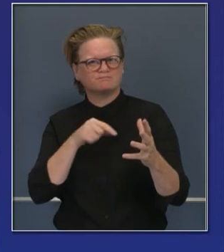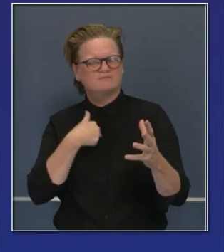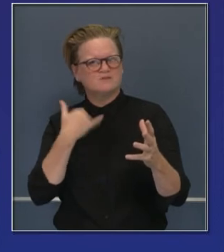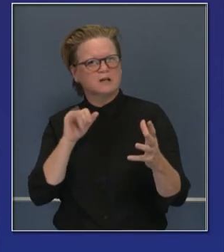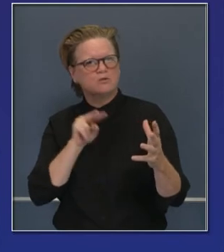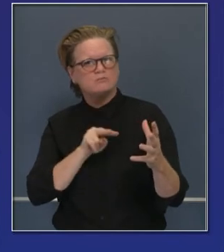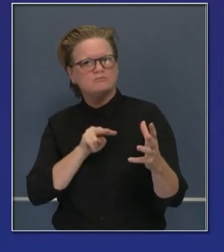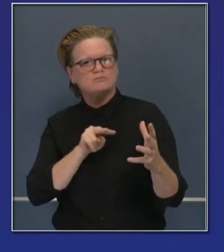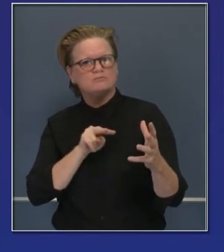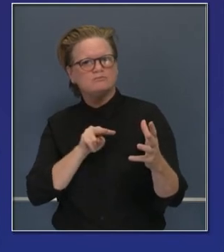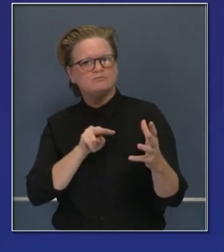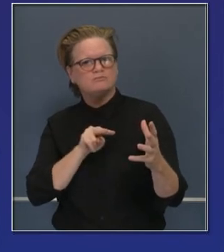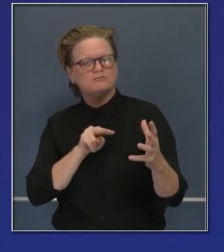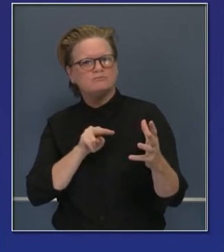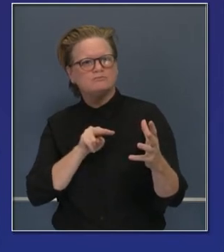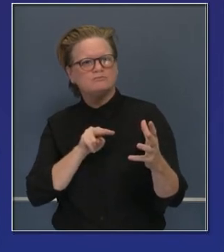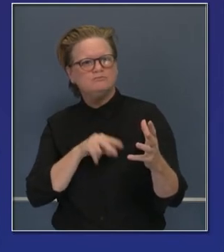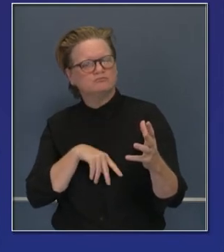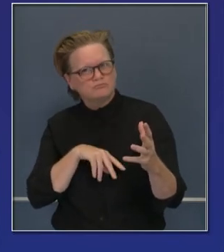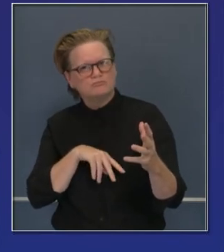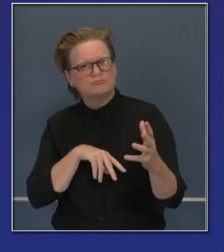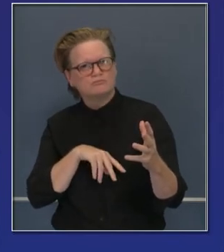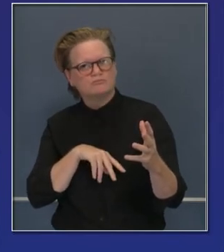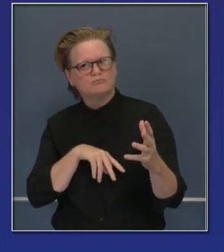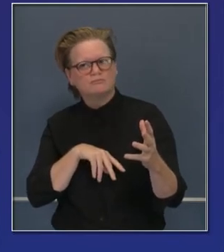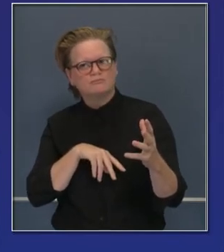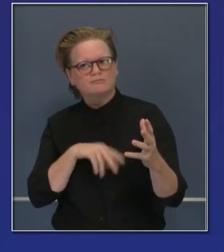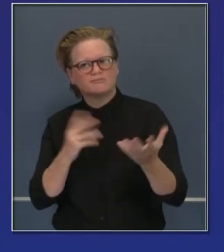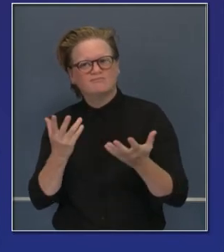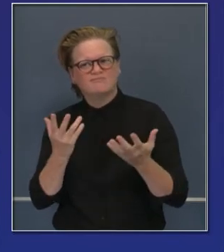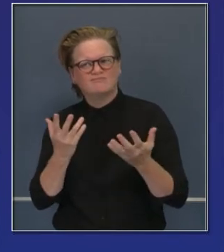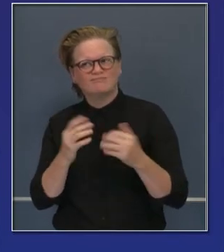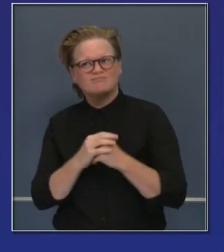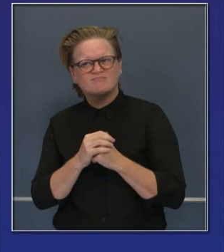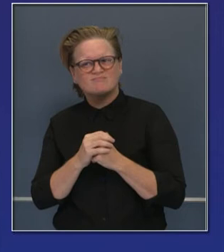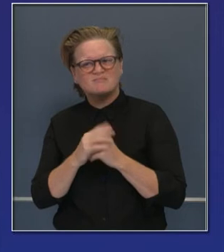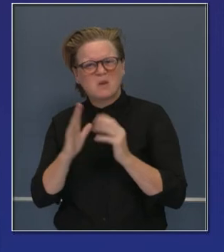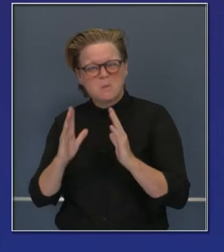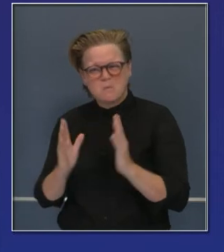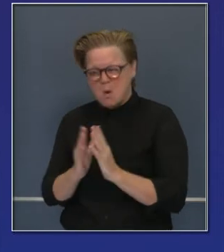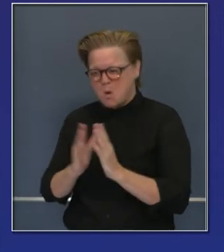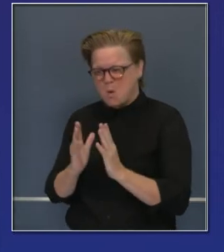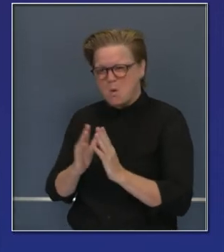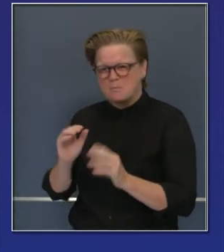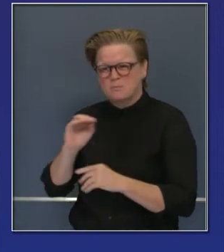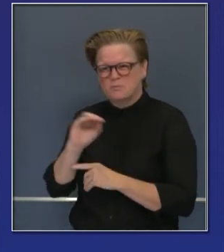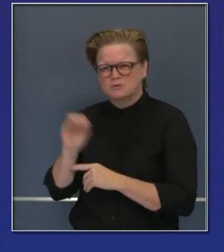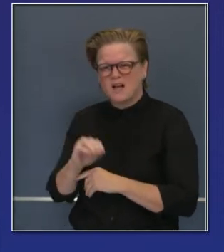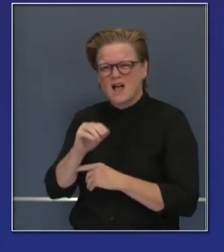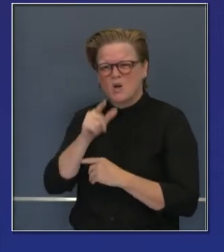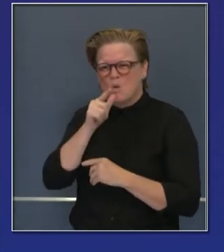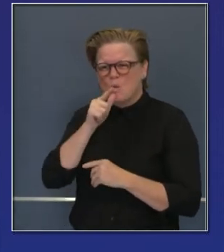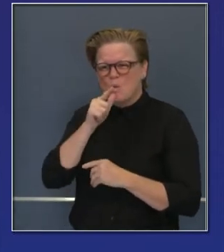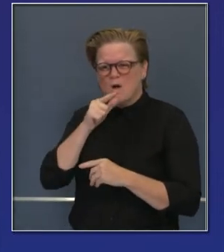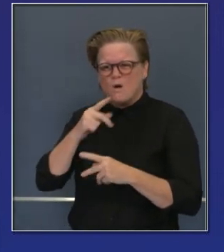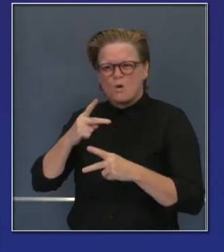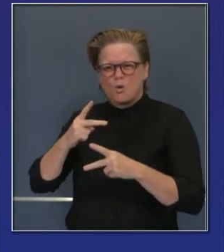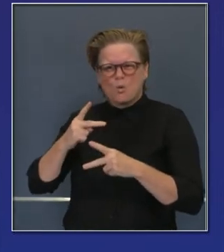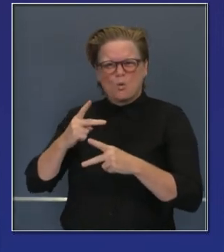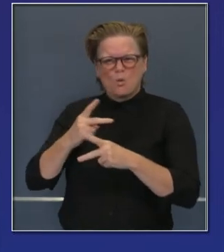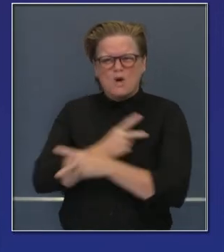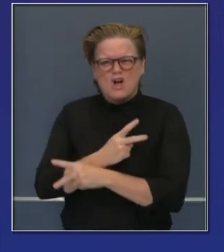en esa categoría de edad. Pero son solo el 7% de aquellos que tienen los